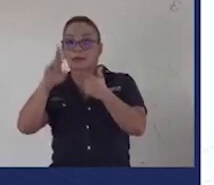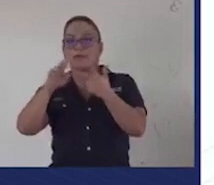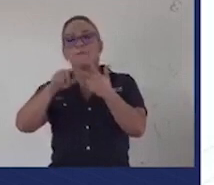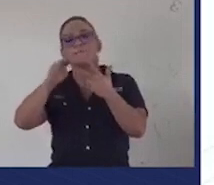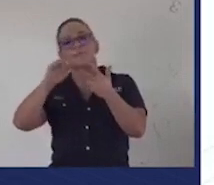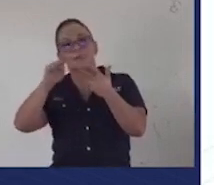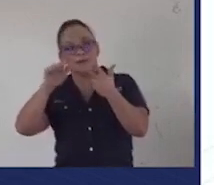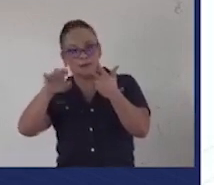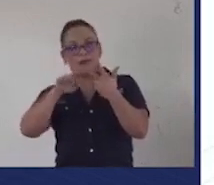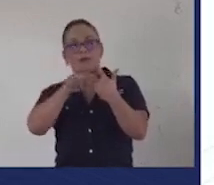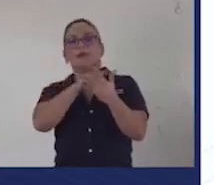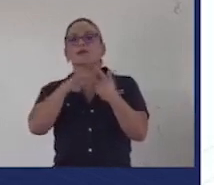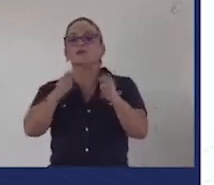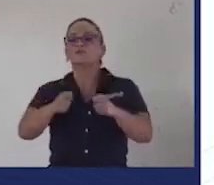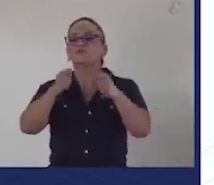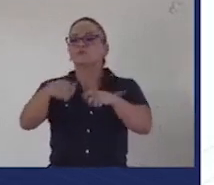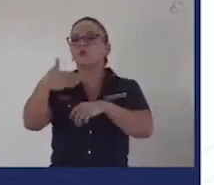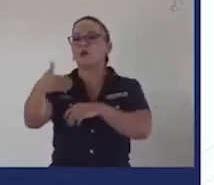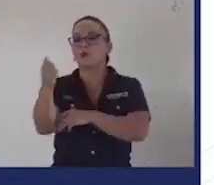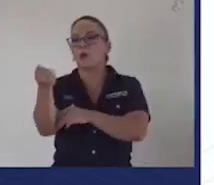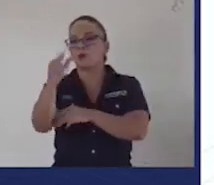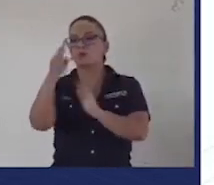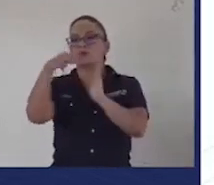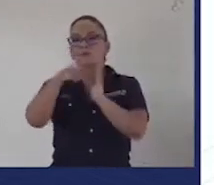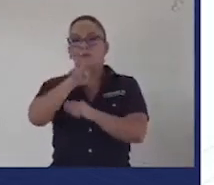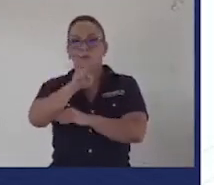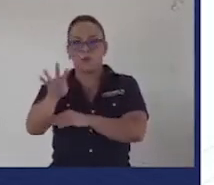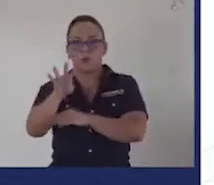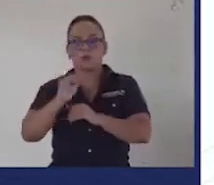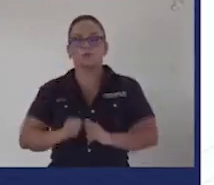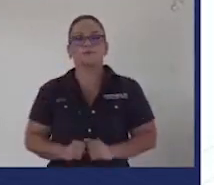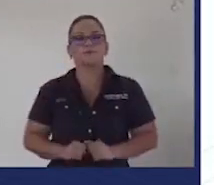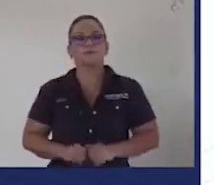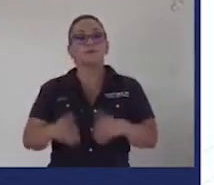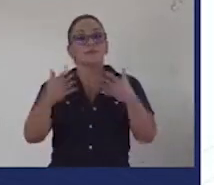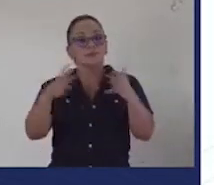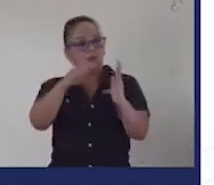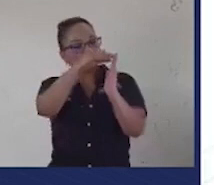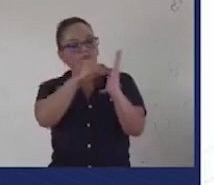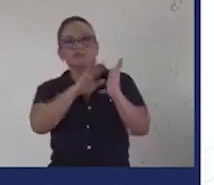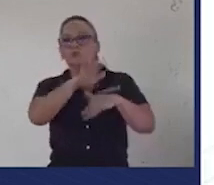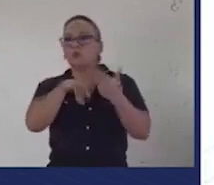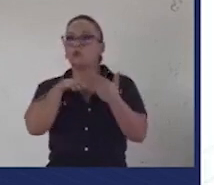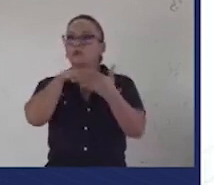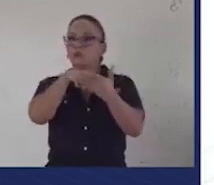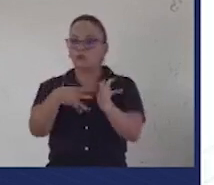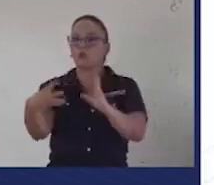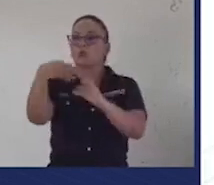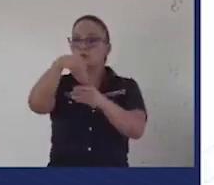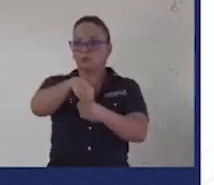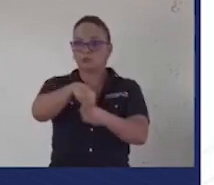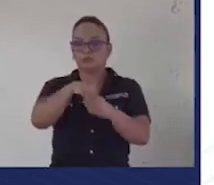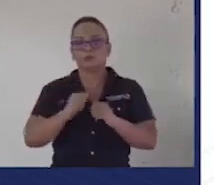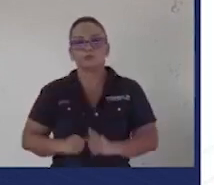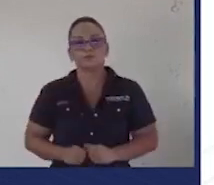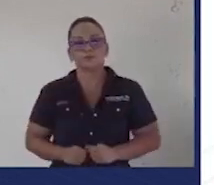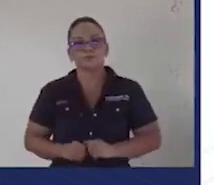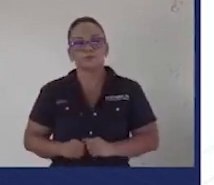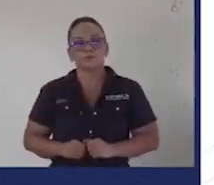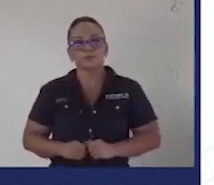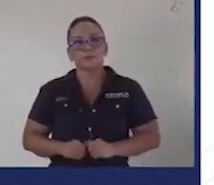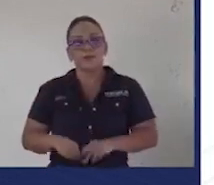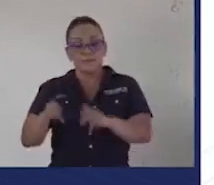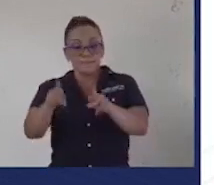presentará en agosto del 2024, ya con los estudios avanzados. Los